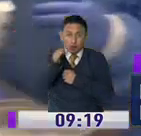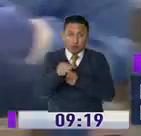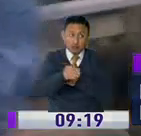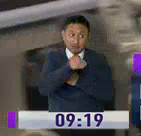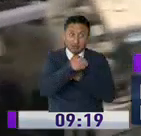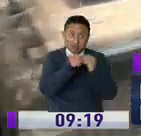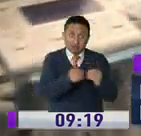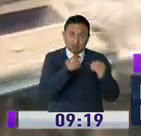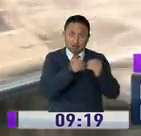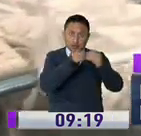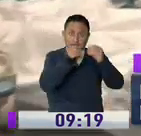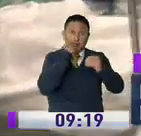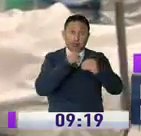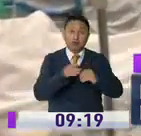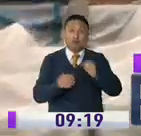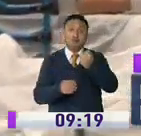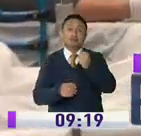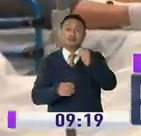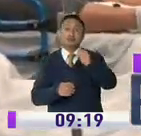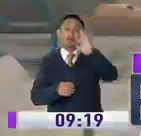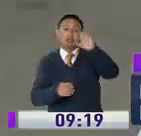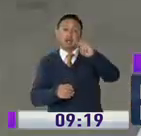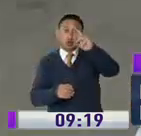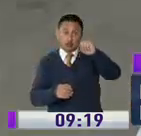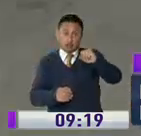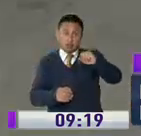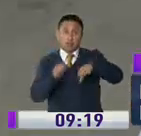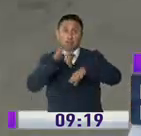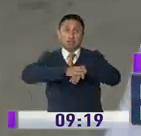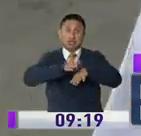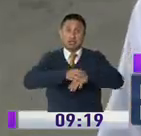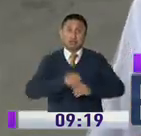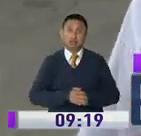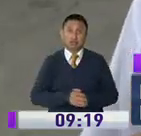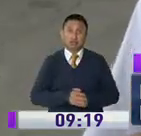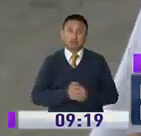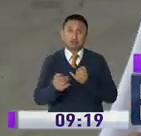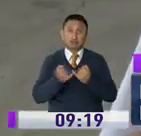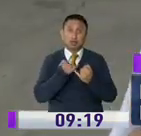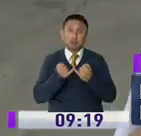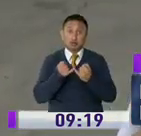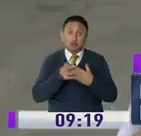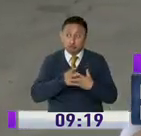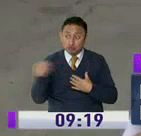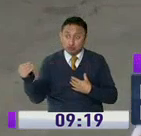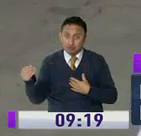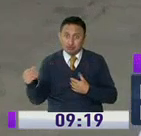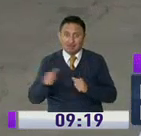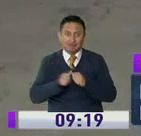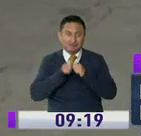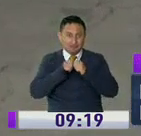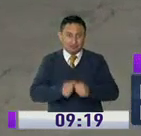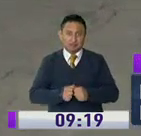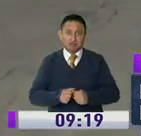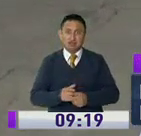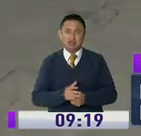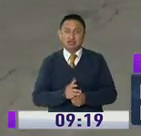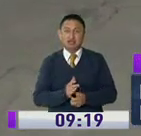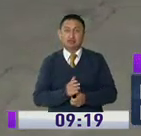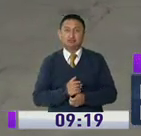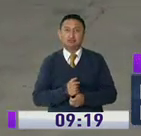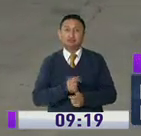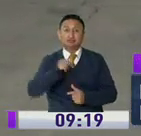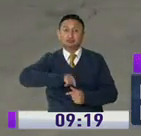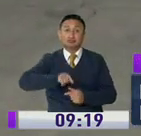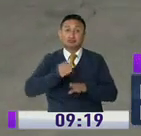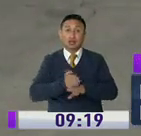aumentan en ciudades como Santa Rosa y Machala. El virus no se va a ir, el virus vino para quedarse. Y va a ser peor si no cumplimos